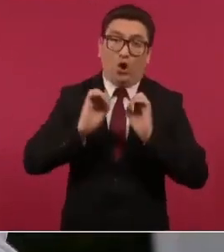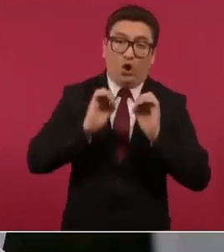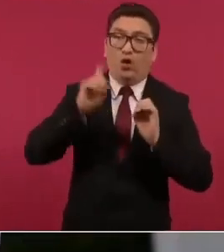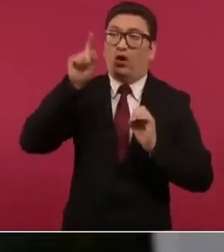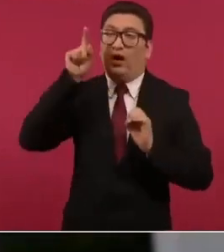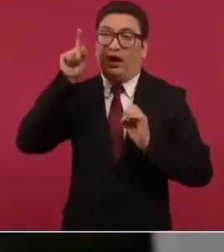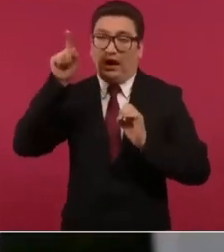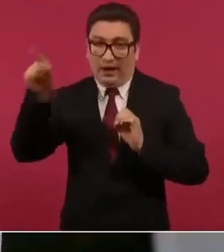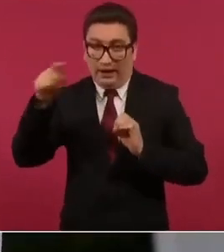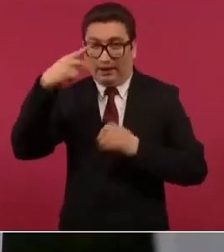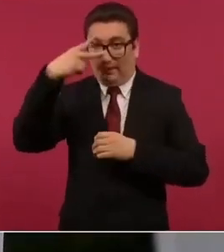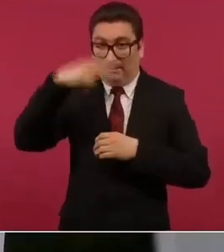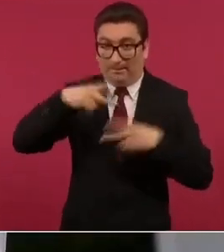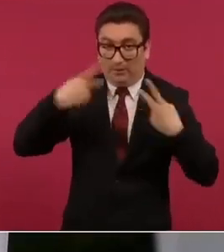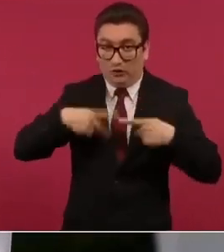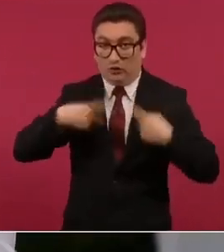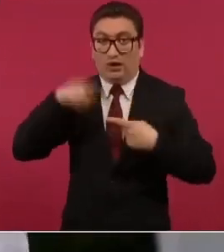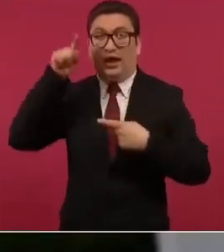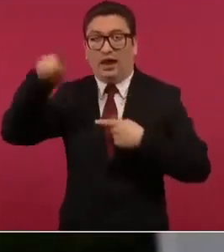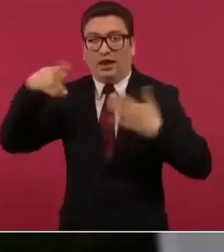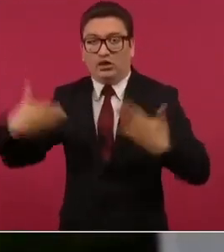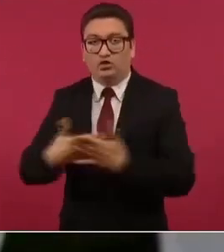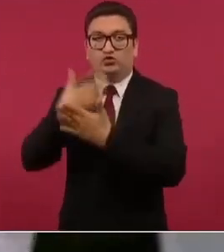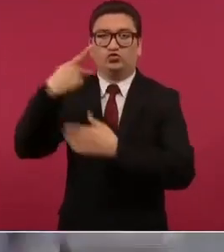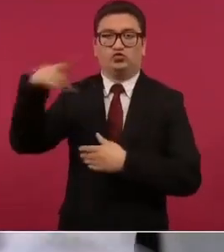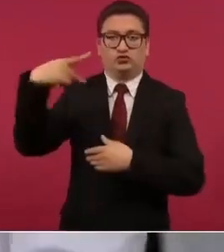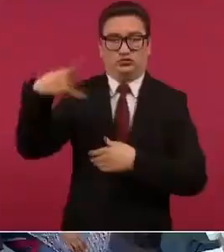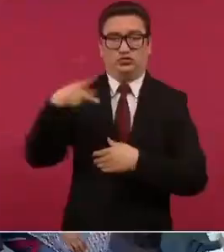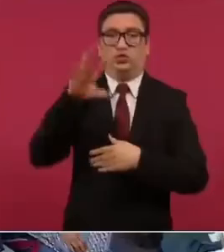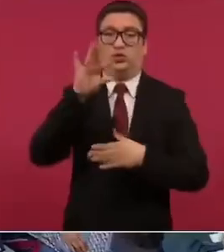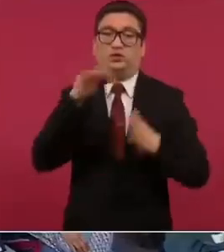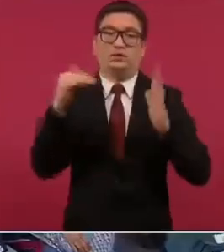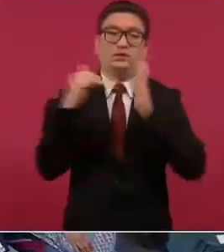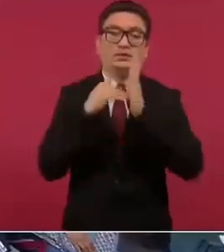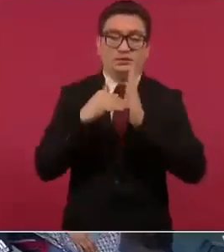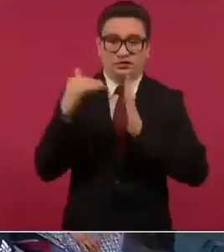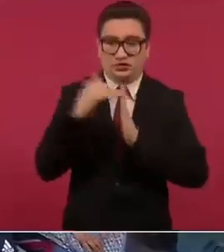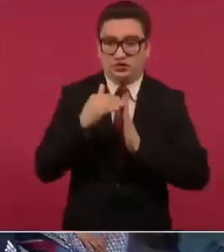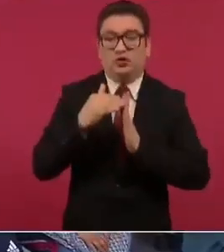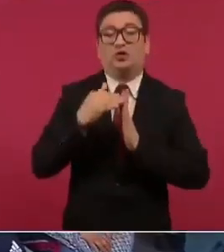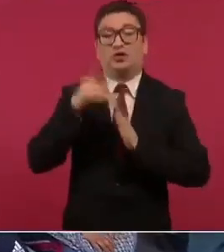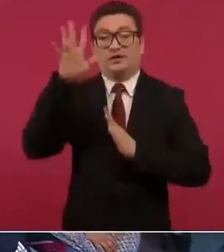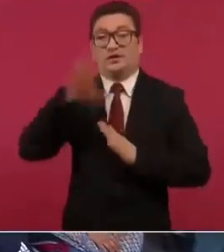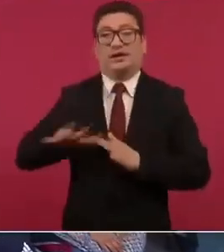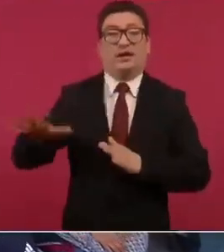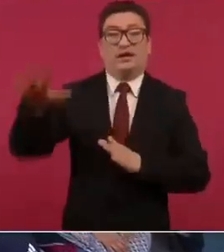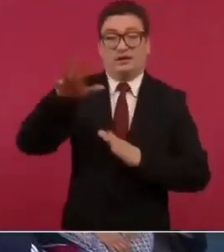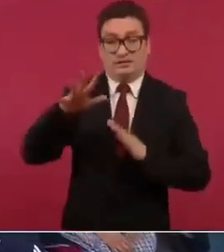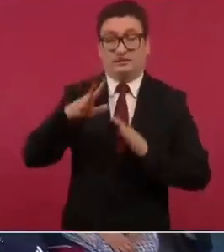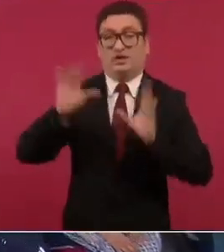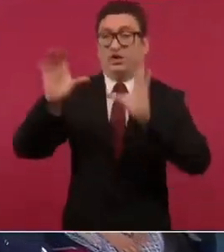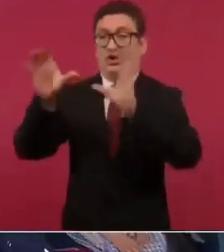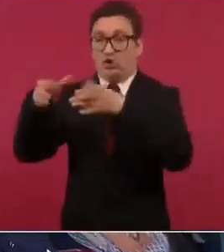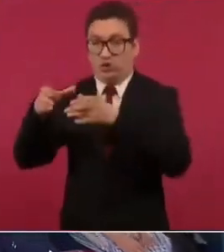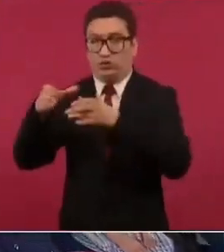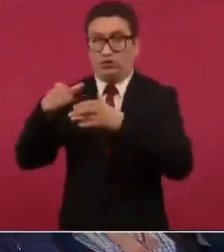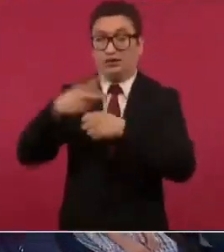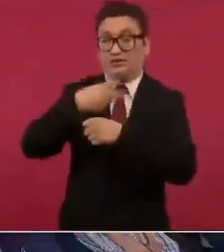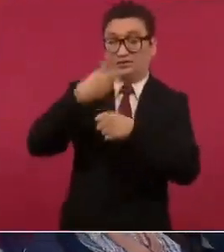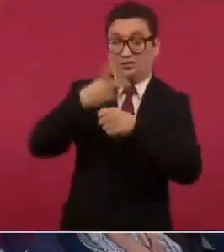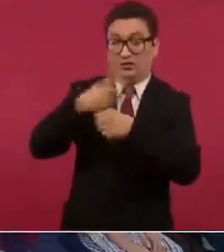mexicanos 40 millones la segunda comunidad hispana importante es Puerto Rico